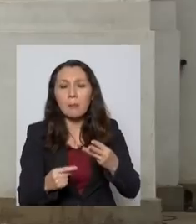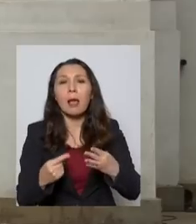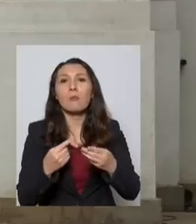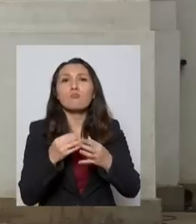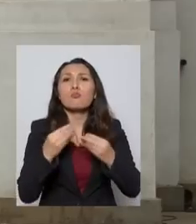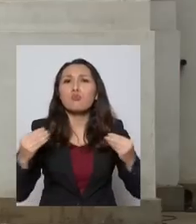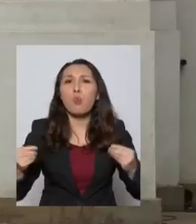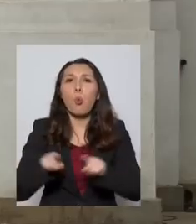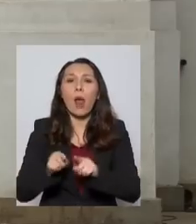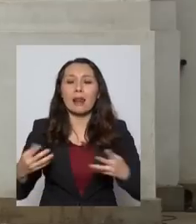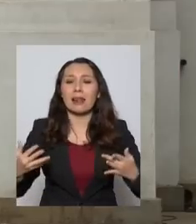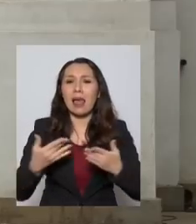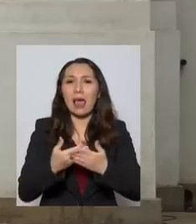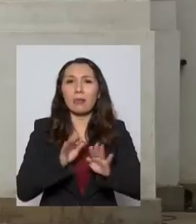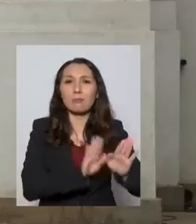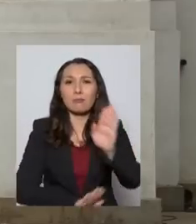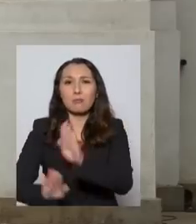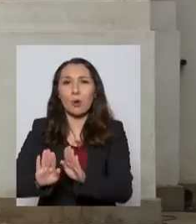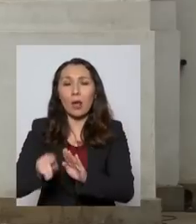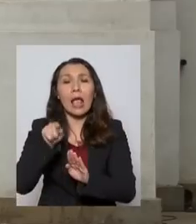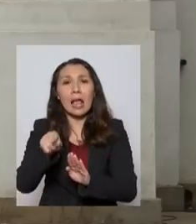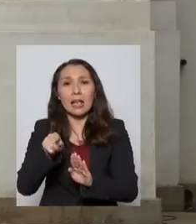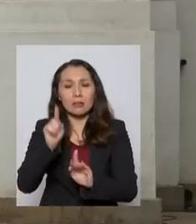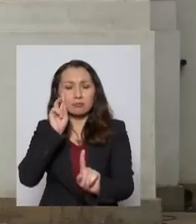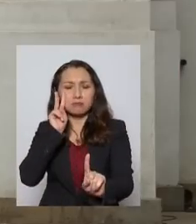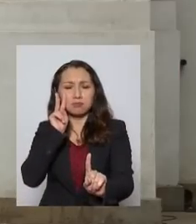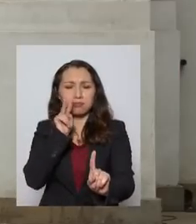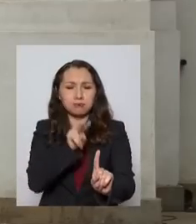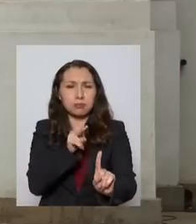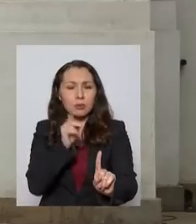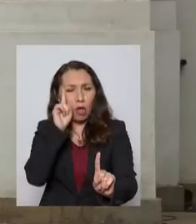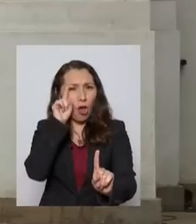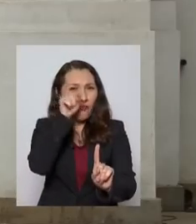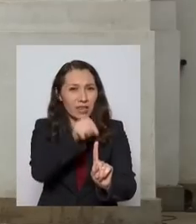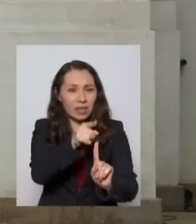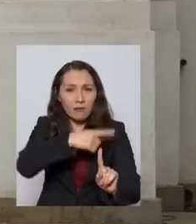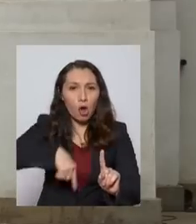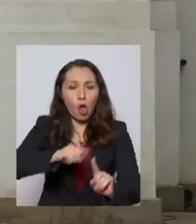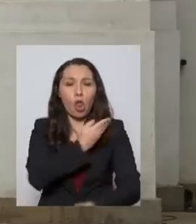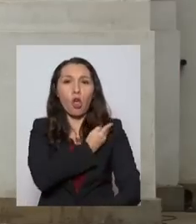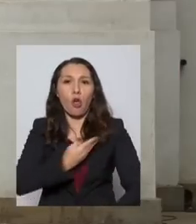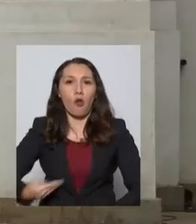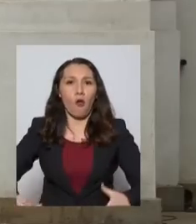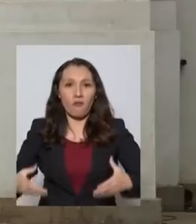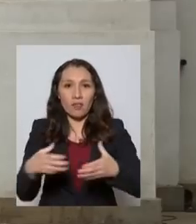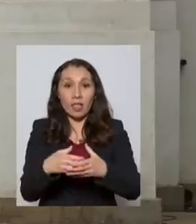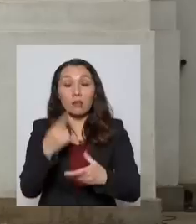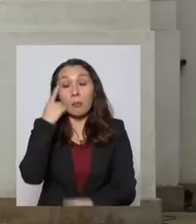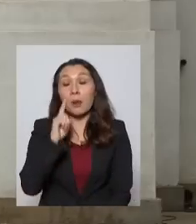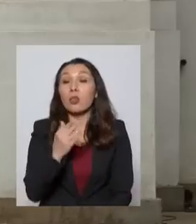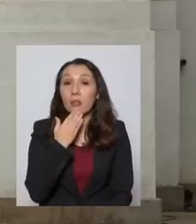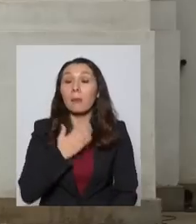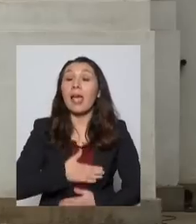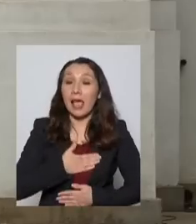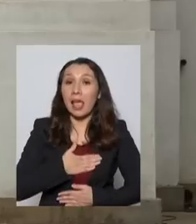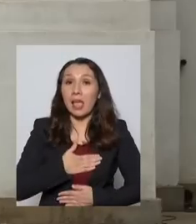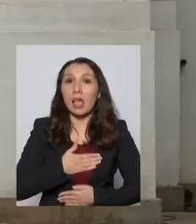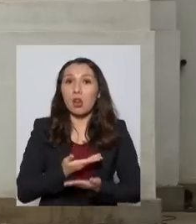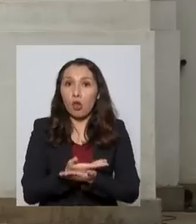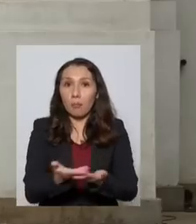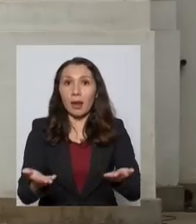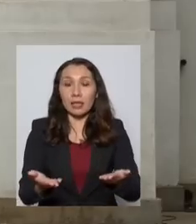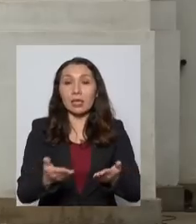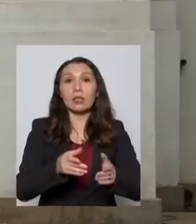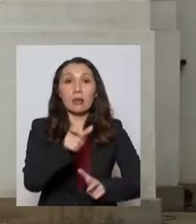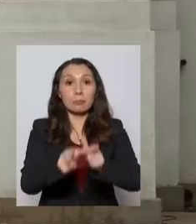protección que es la misión y el objetivo central de nuestro gobierno. Pero también quiero compartir